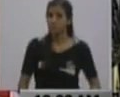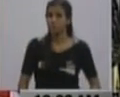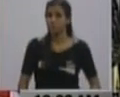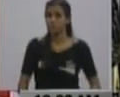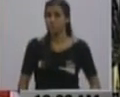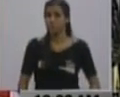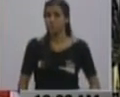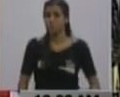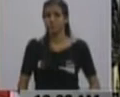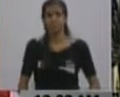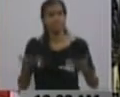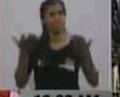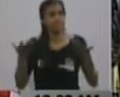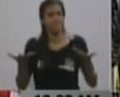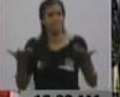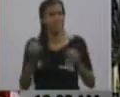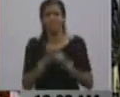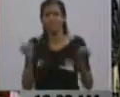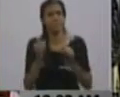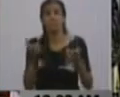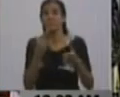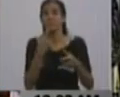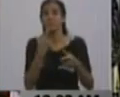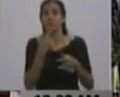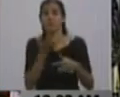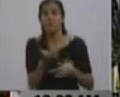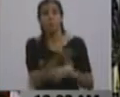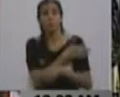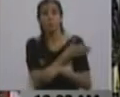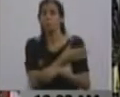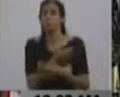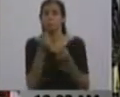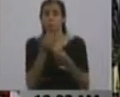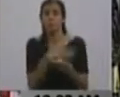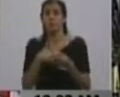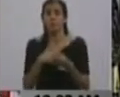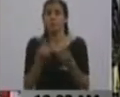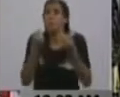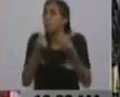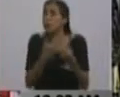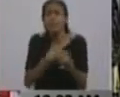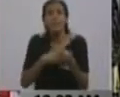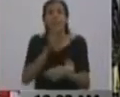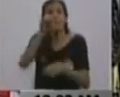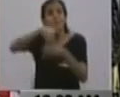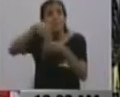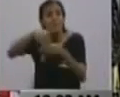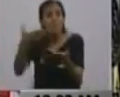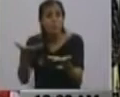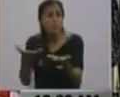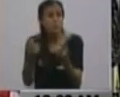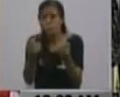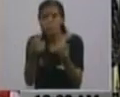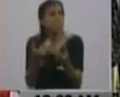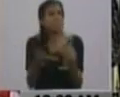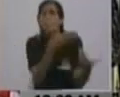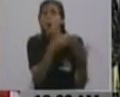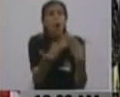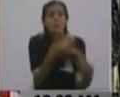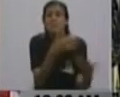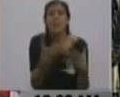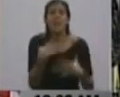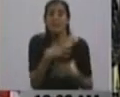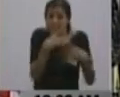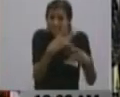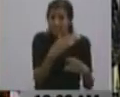Es inoficioso. Por eso yo digo que ellos no quieren, jamás han querido el referéndum. No les importa el referéndum. Ellos están